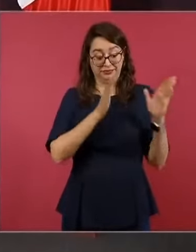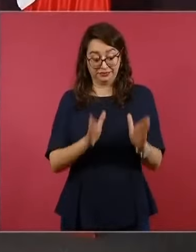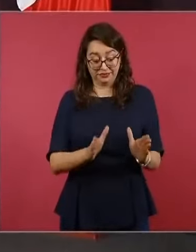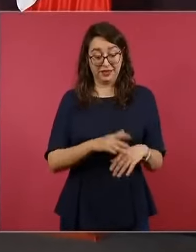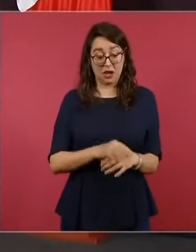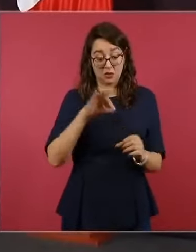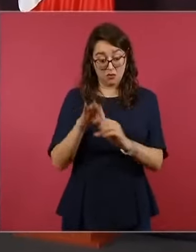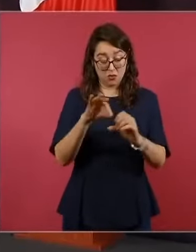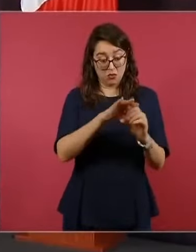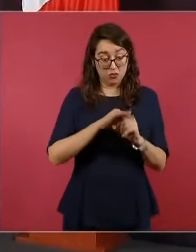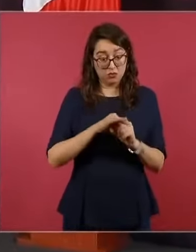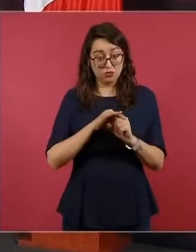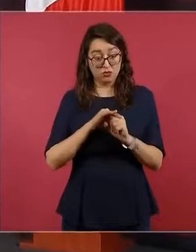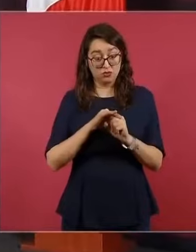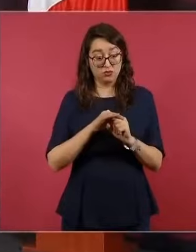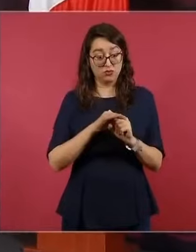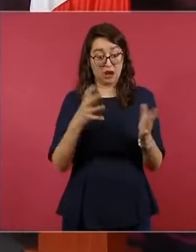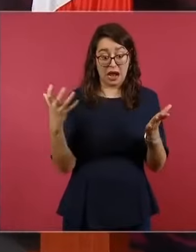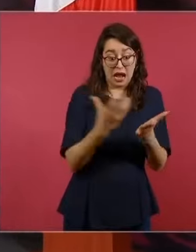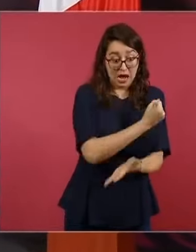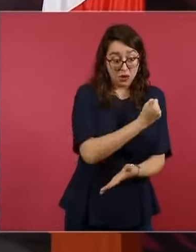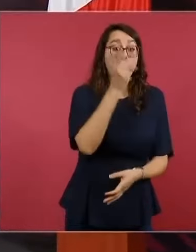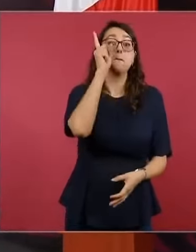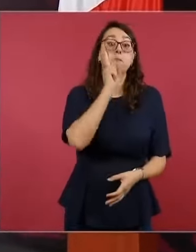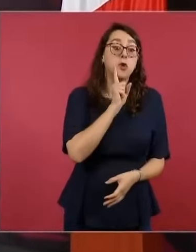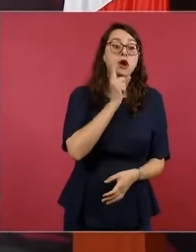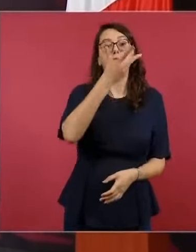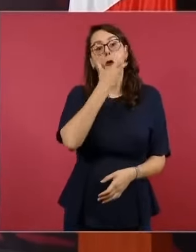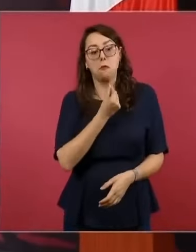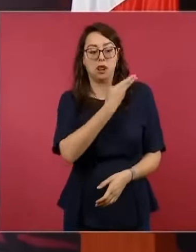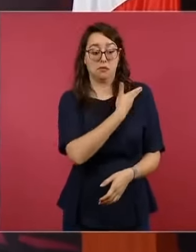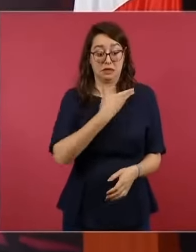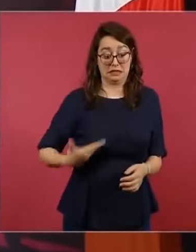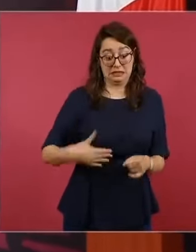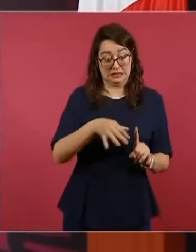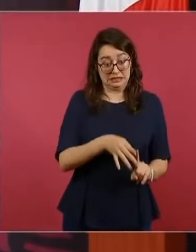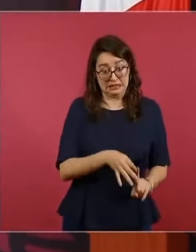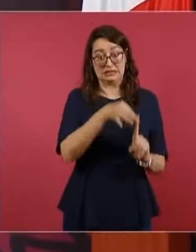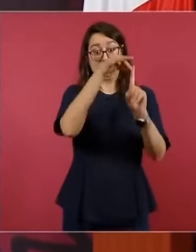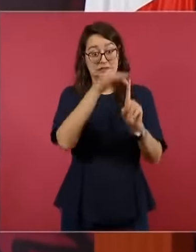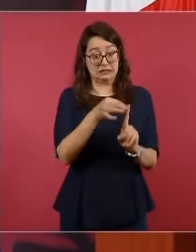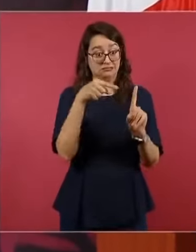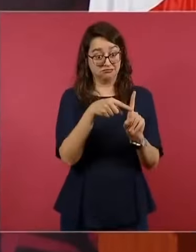o presidenta electa, ya